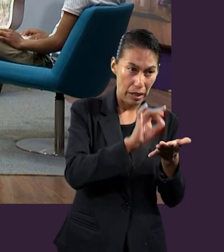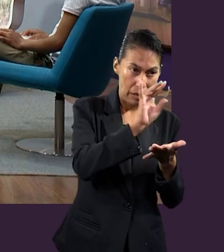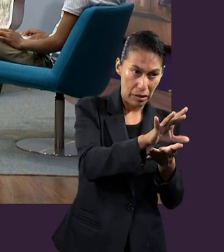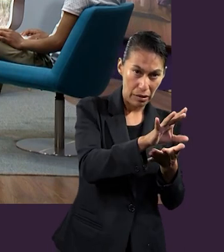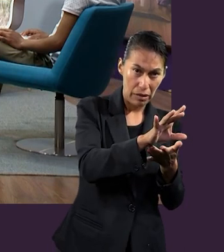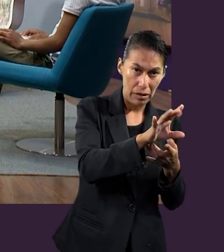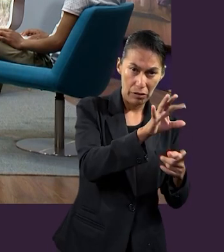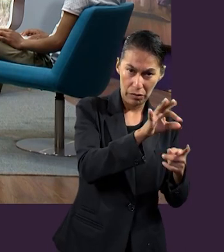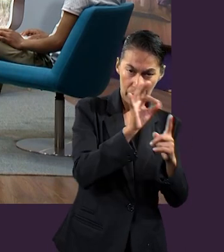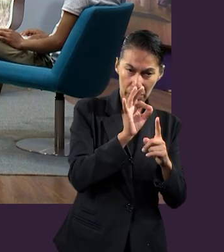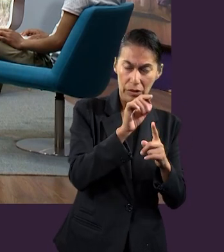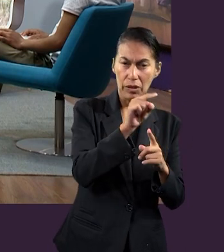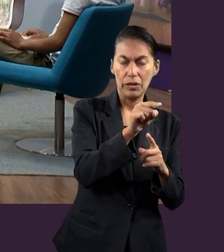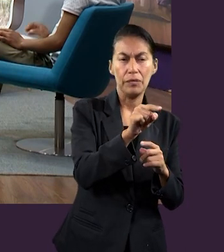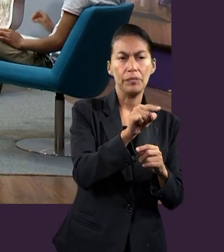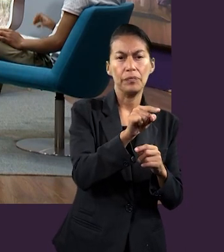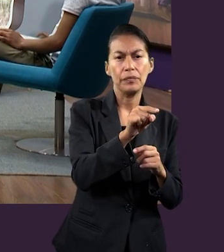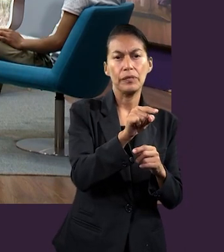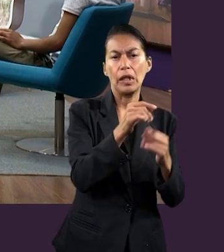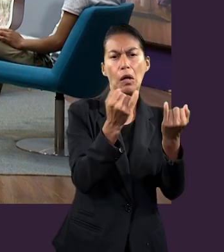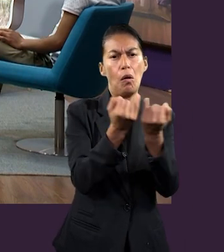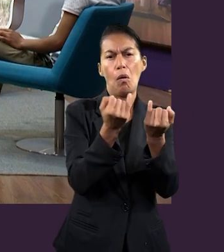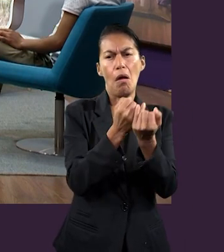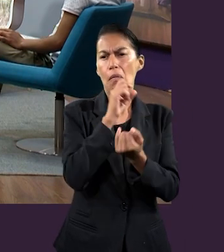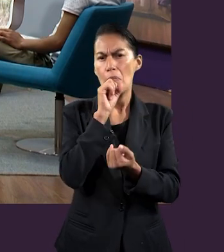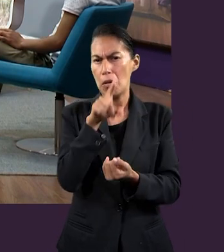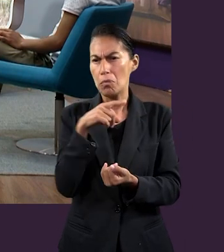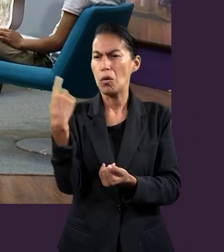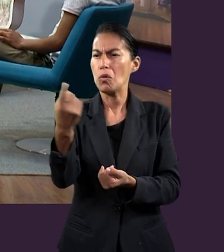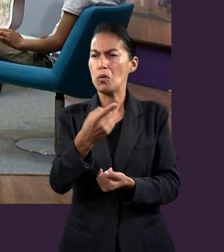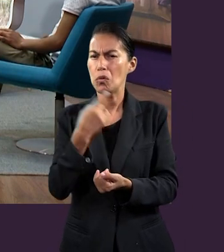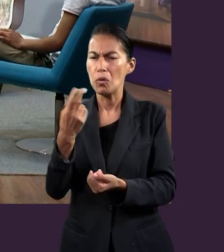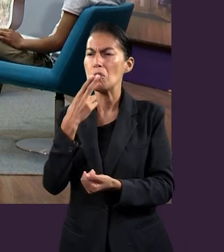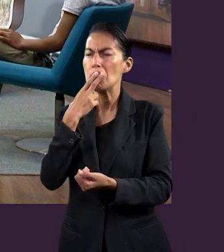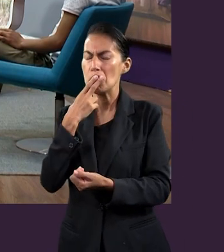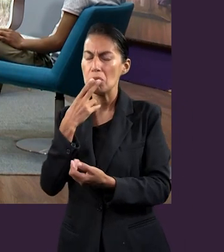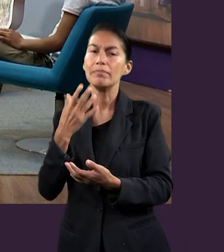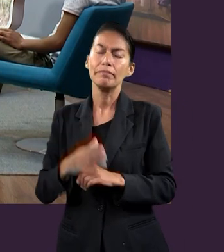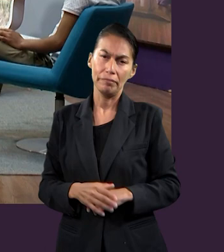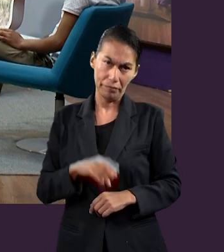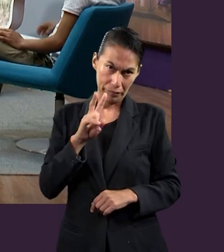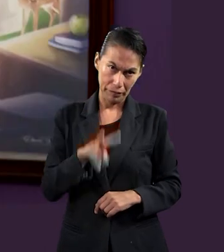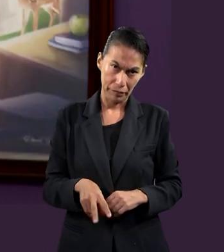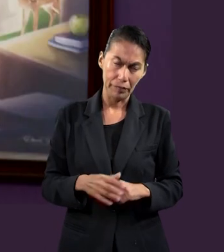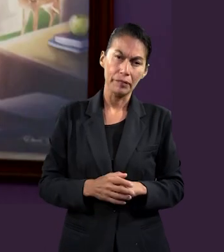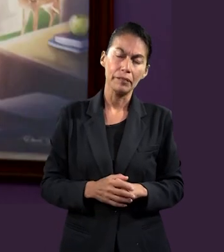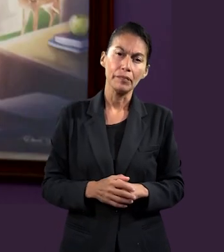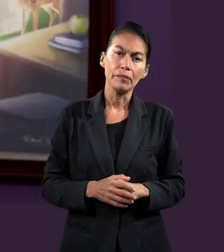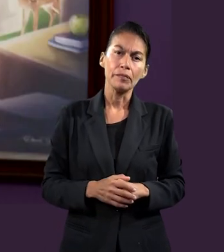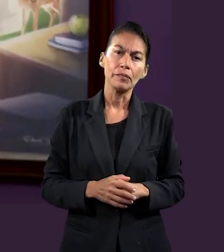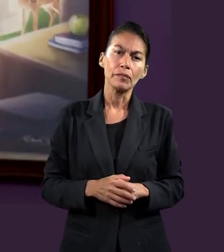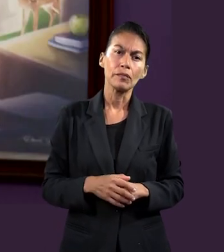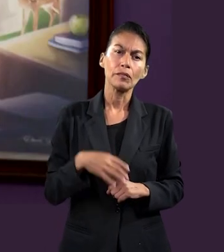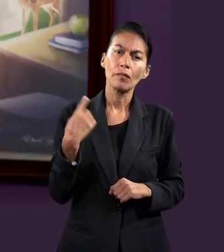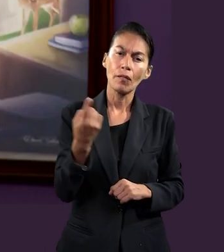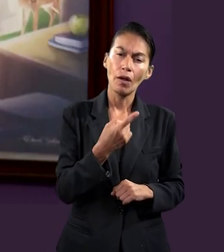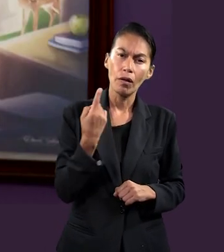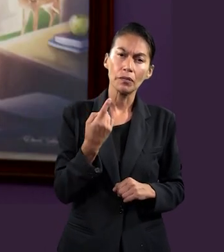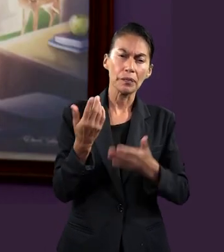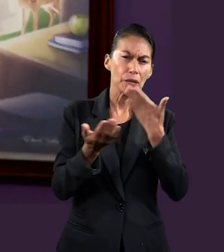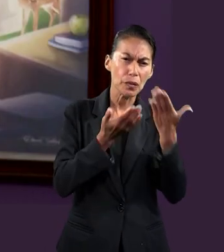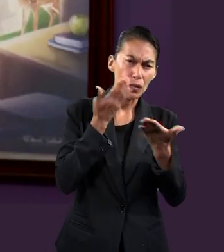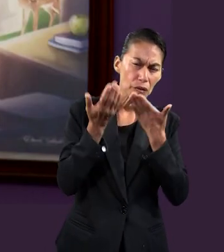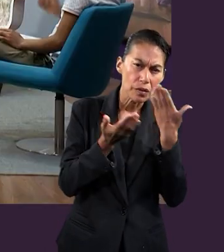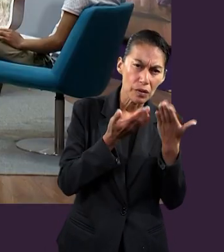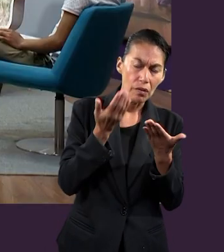Efesios también llega a nuestros días. Y mientras estudiamos lo que vimos,